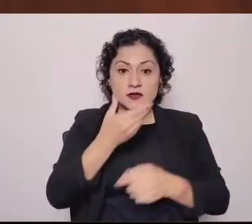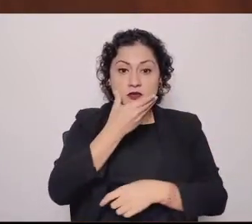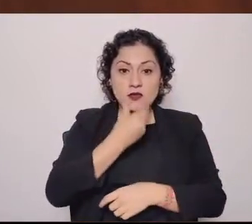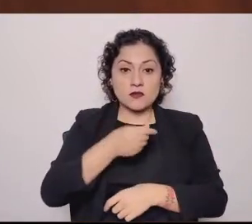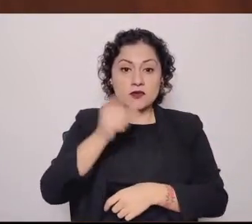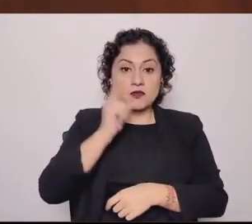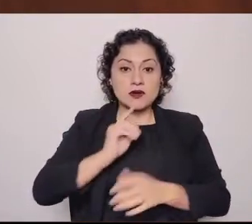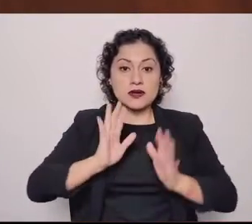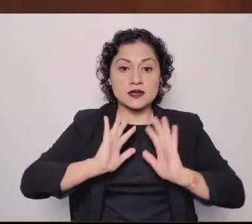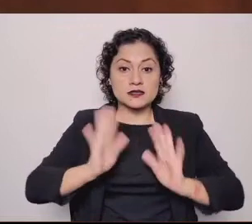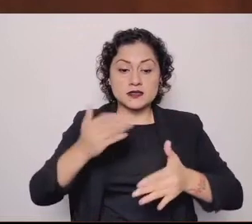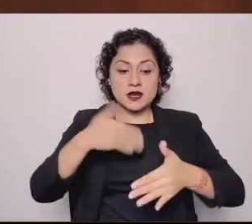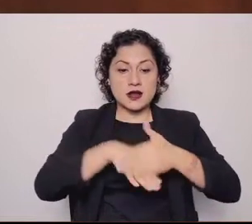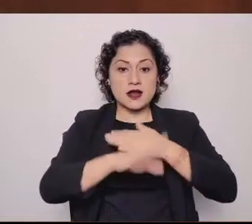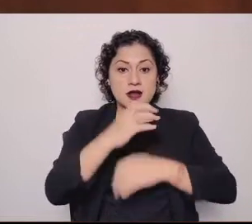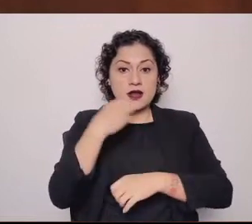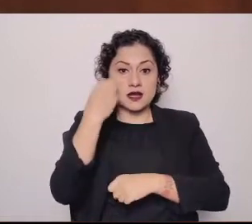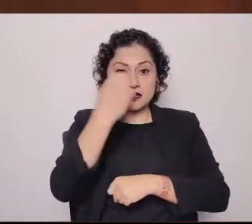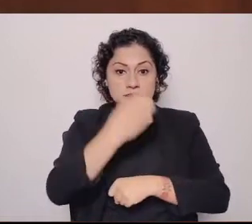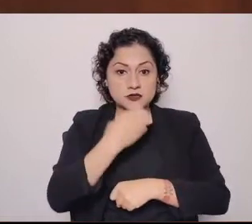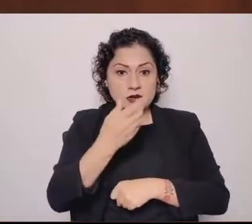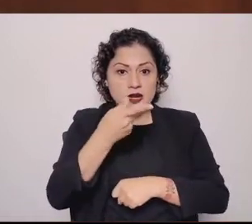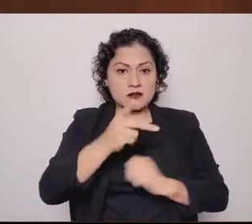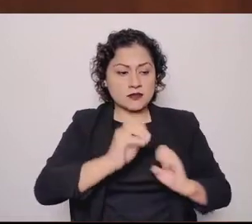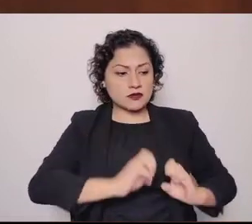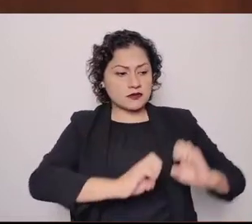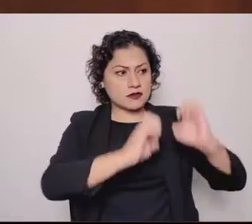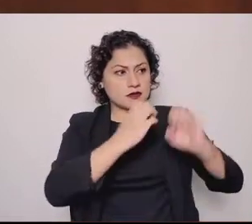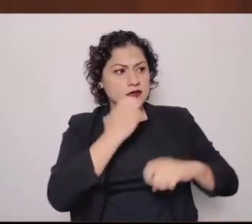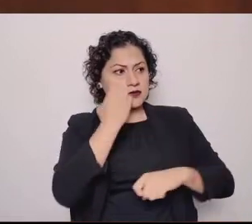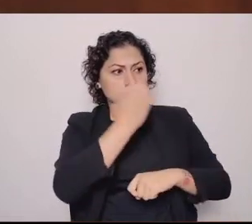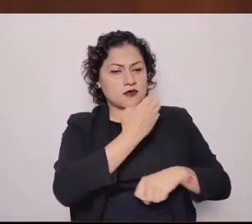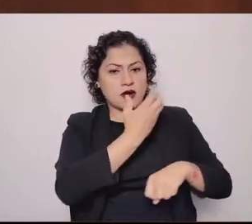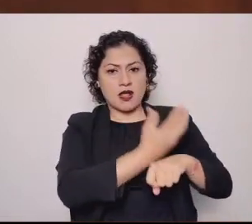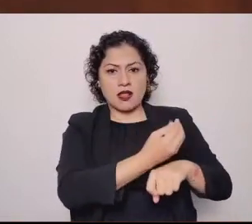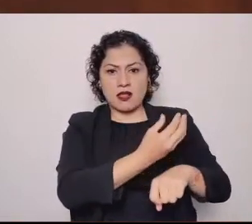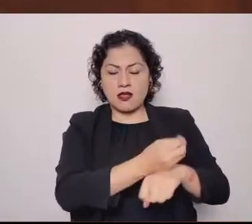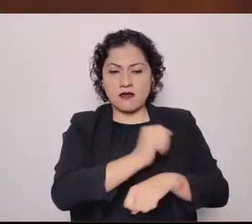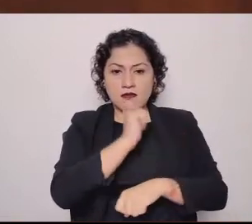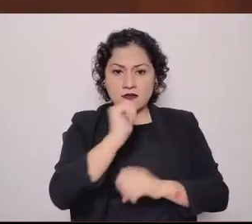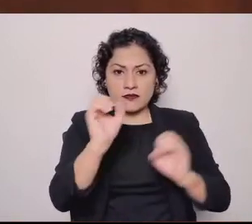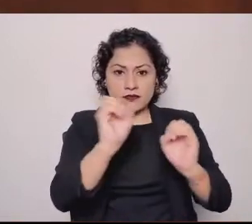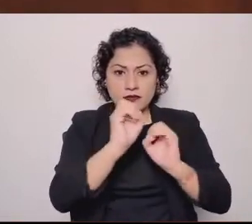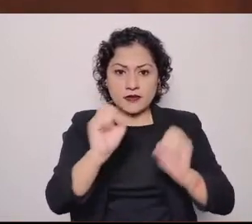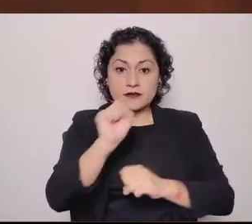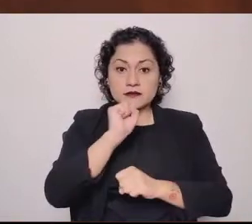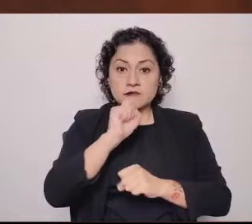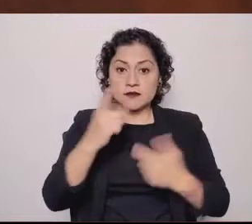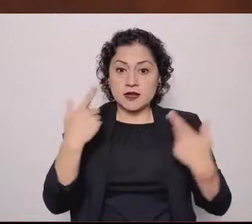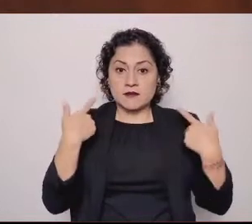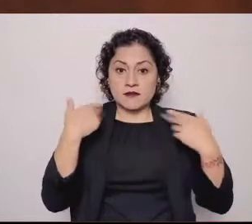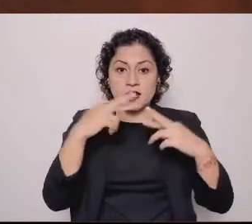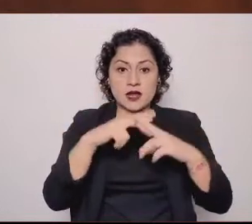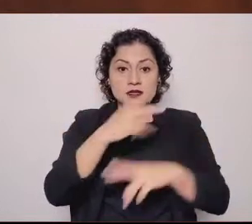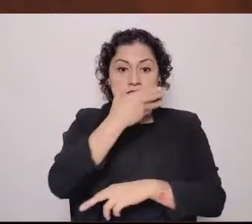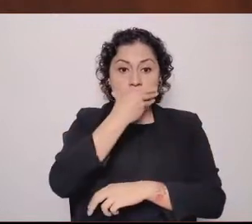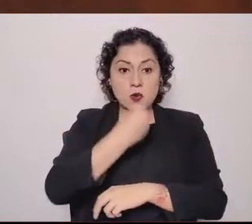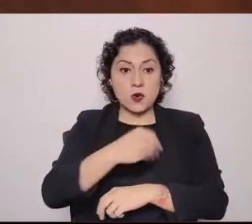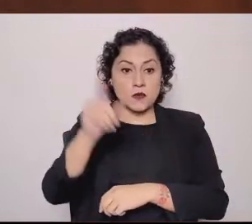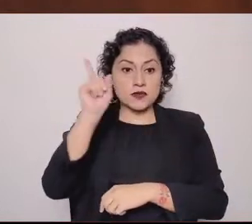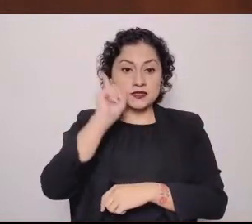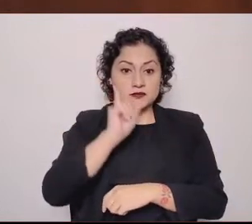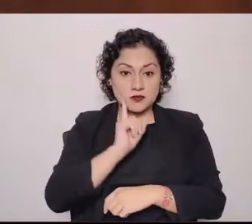escuelas sin condiciones, de las maestras y maestras, maestras y maestros que